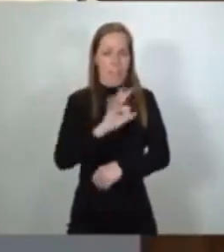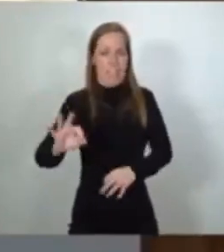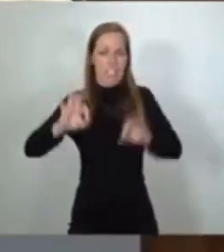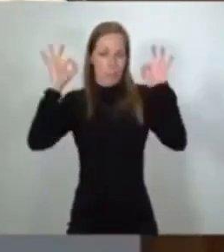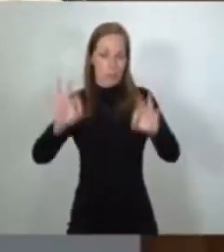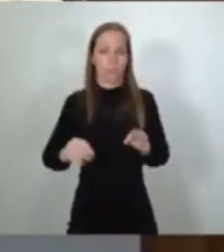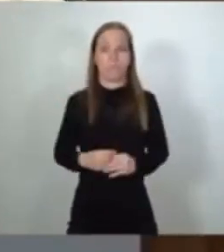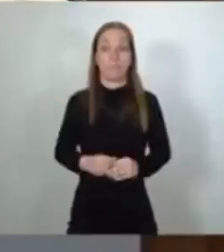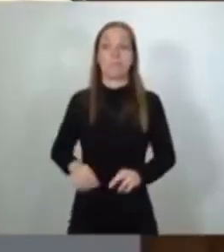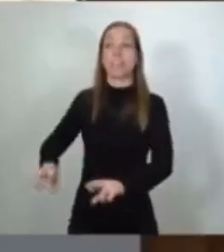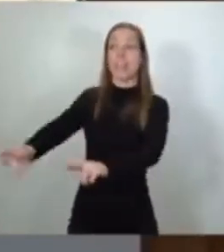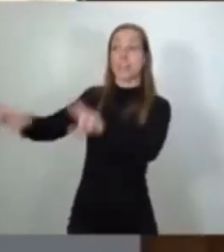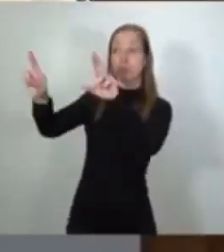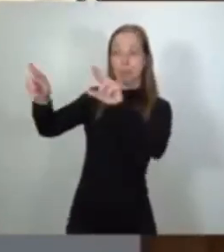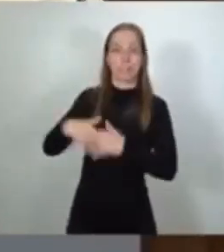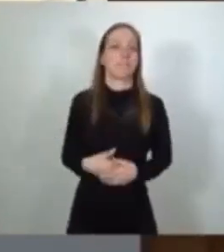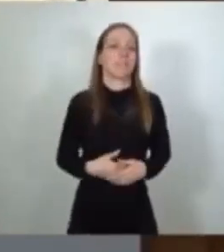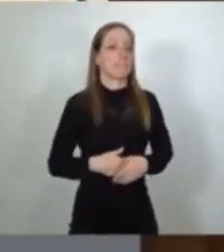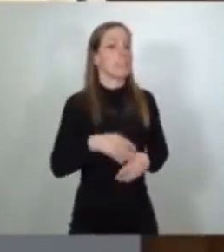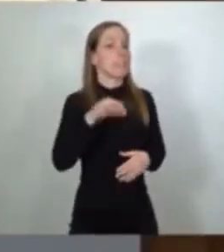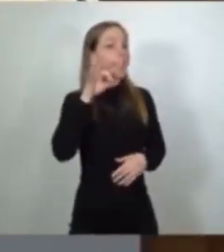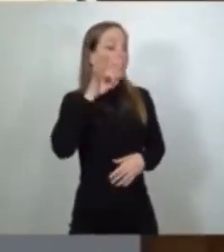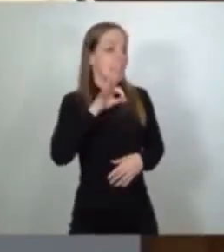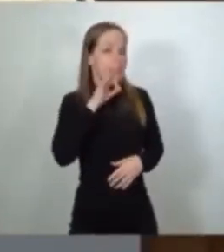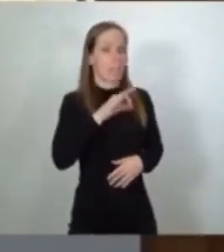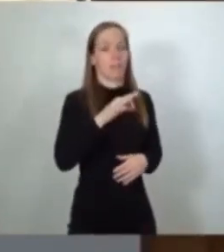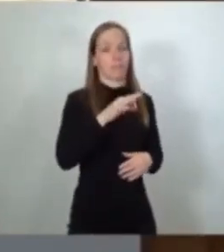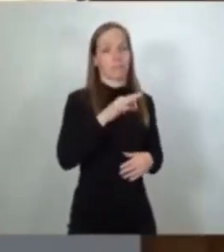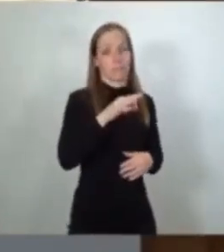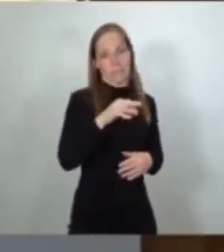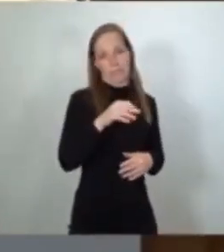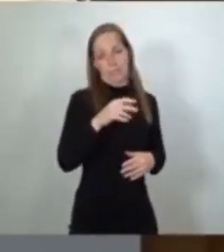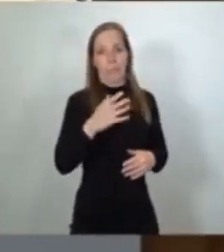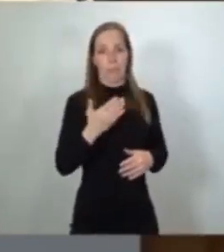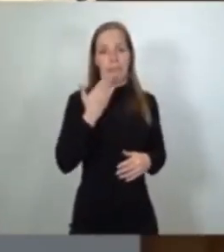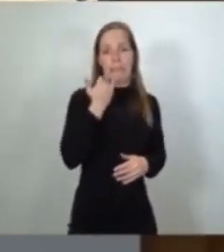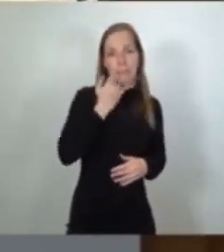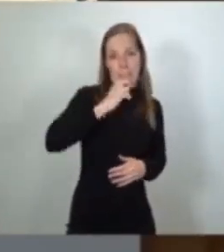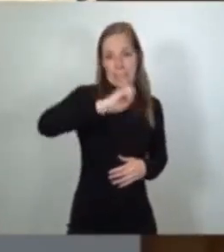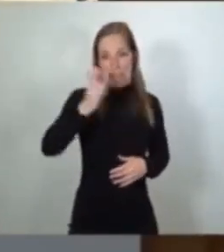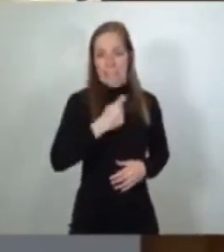Mucha suerte. Moitas gracias. Moltes gracias. Esquerricasco. Muchas gracias.